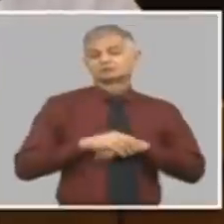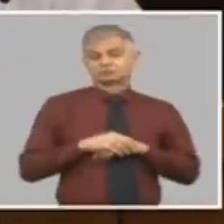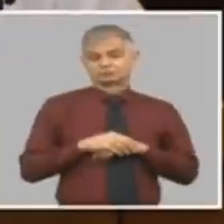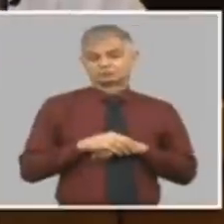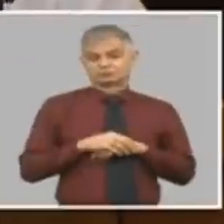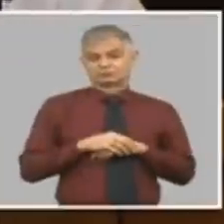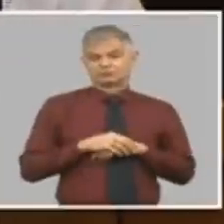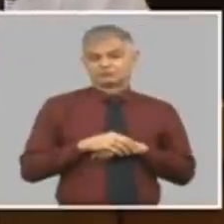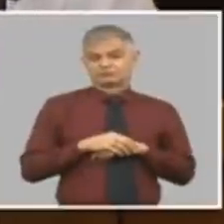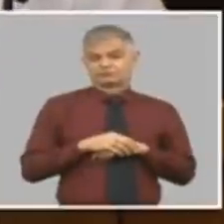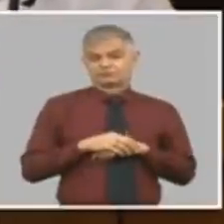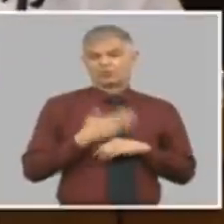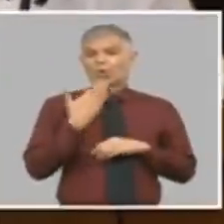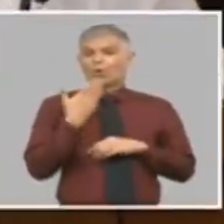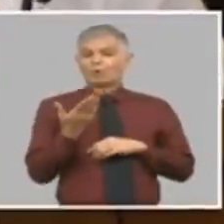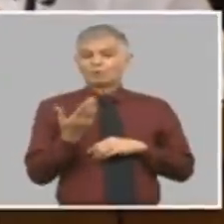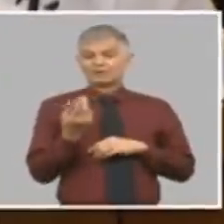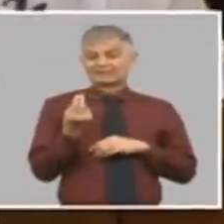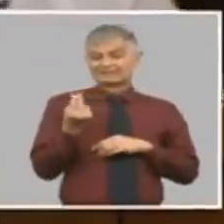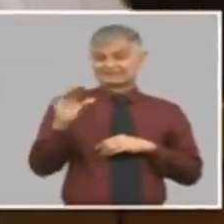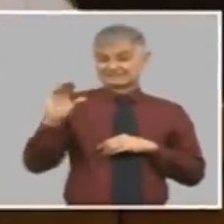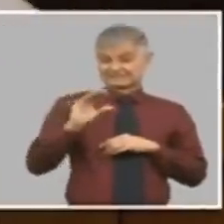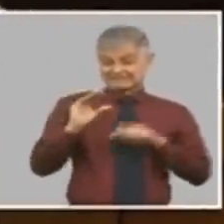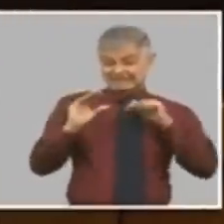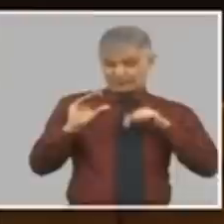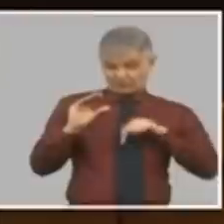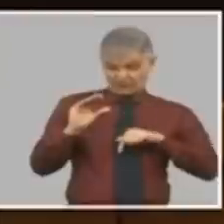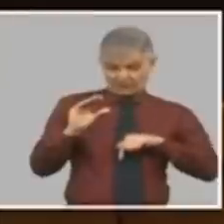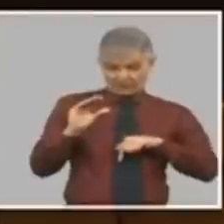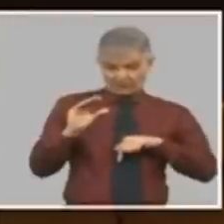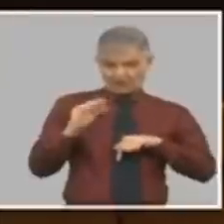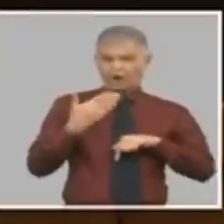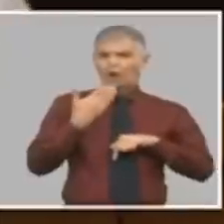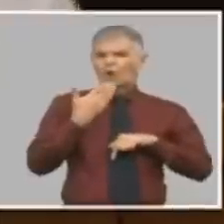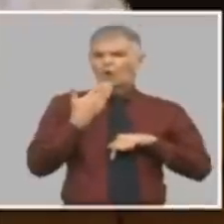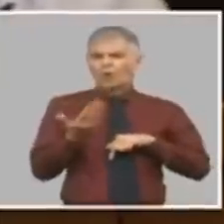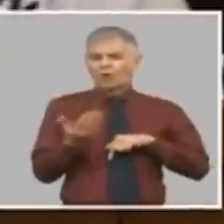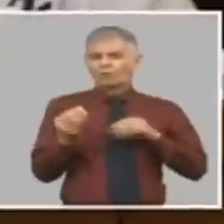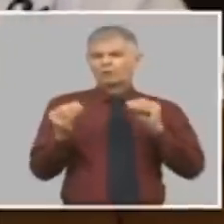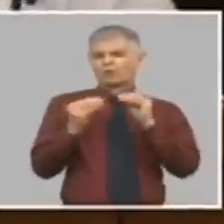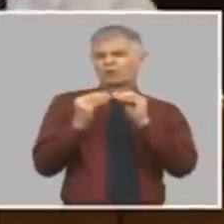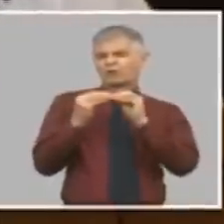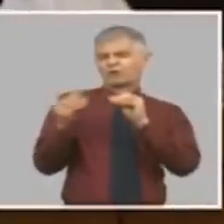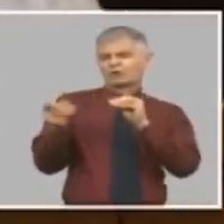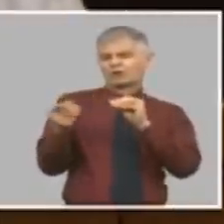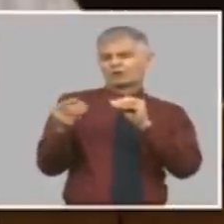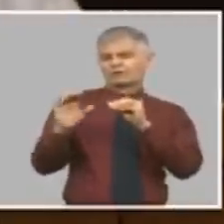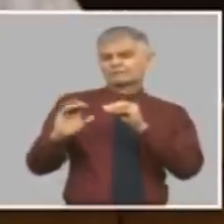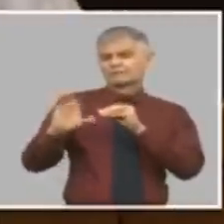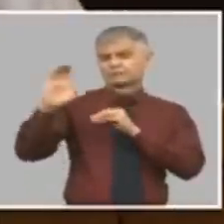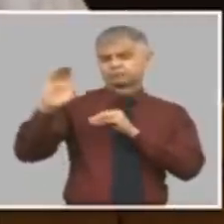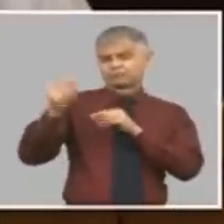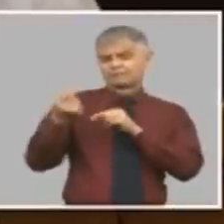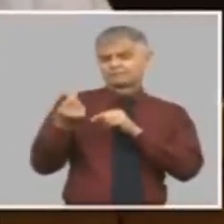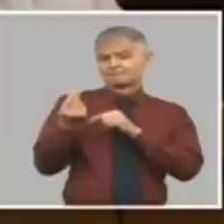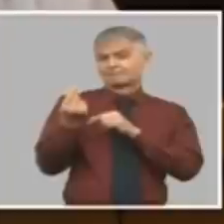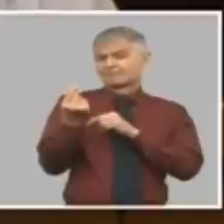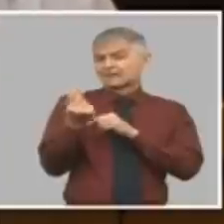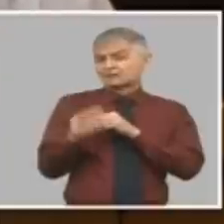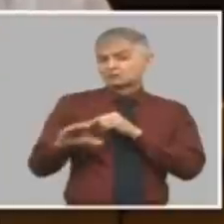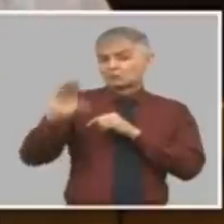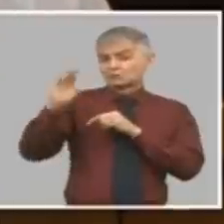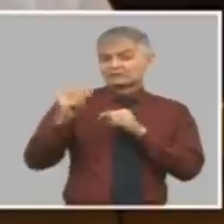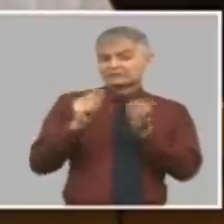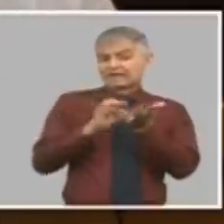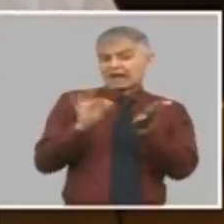como usted con el salario actual soporta el incremento del precio del arroz entonces no es posible y por